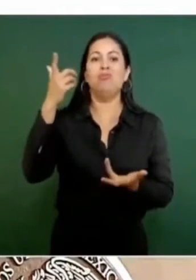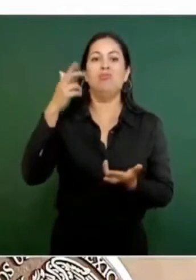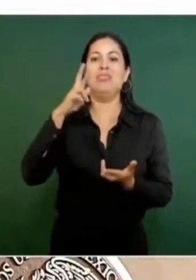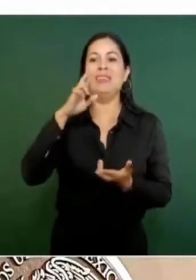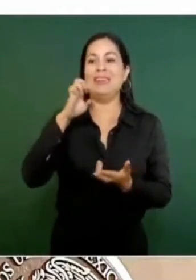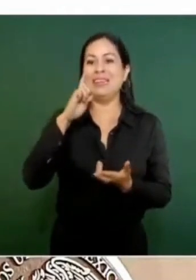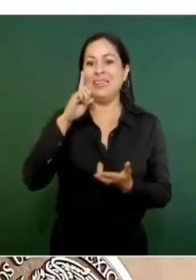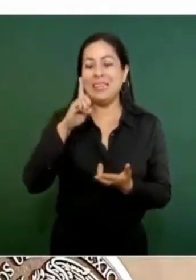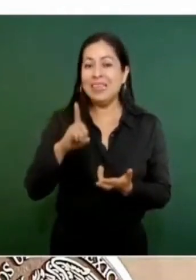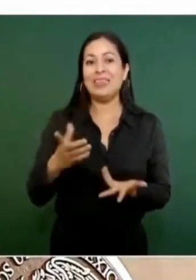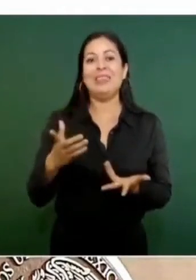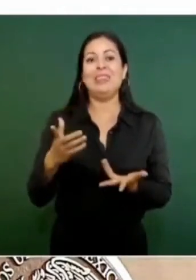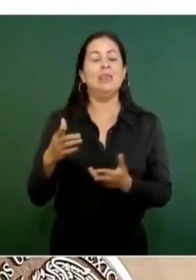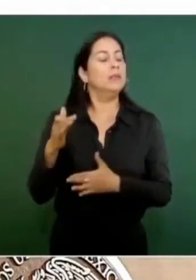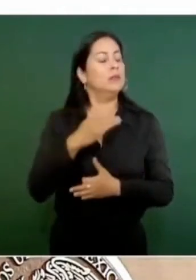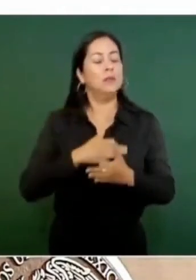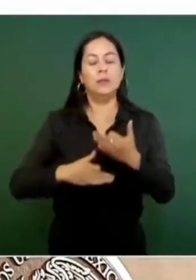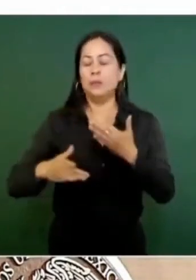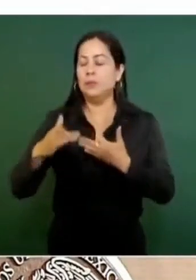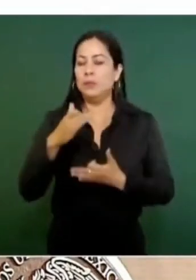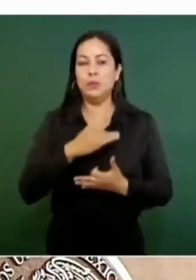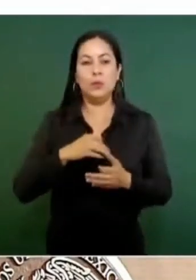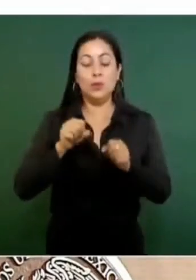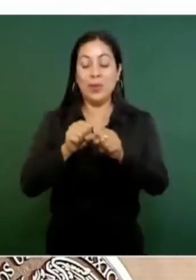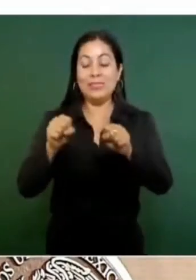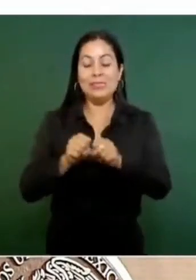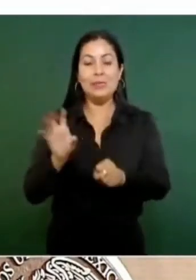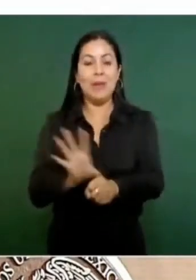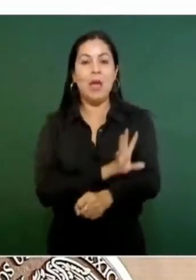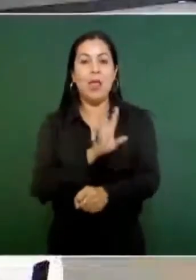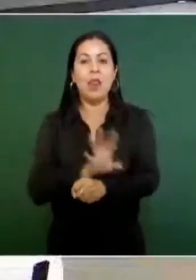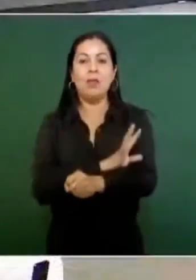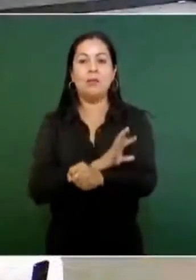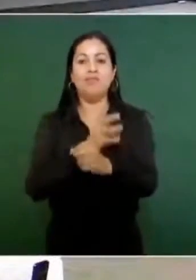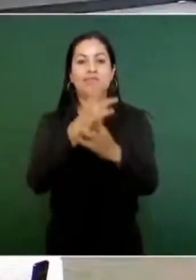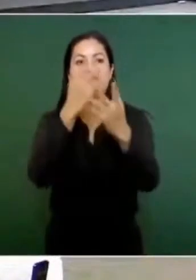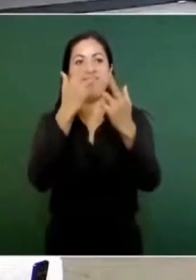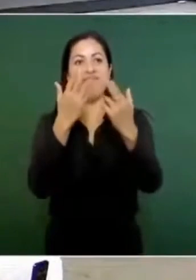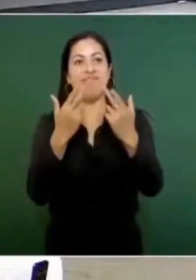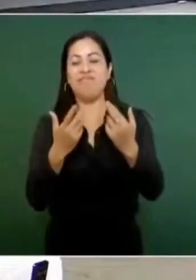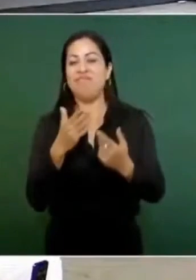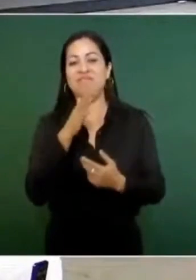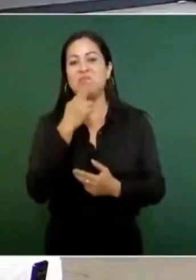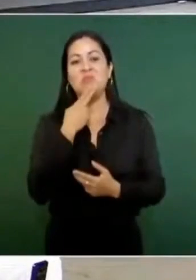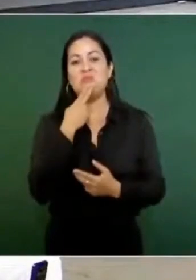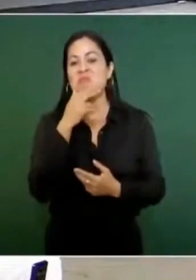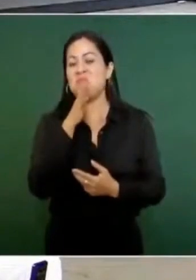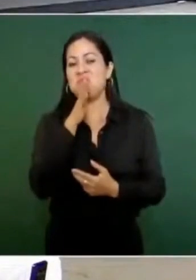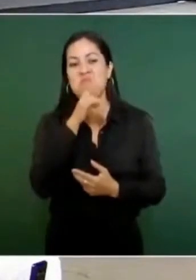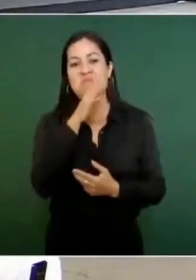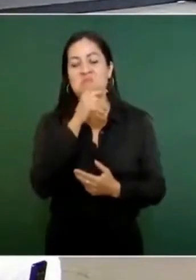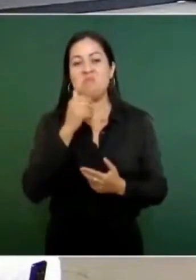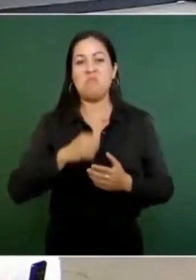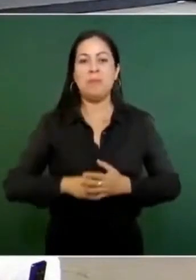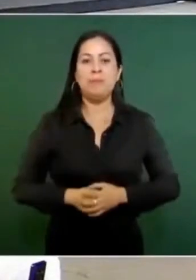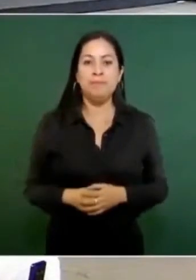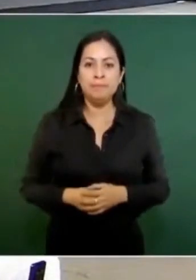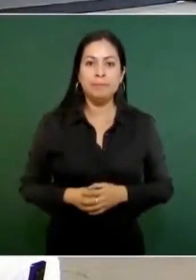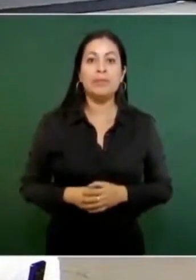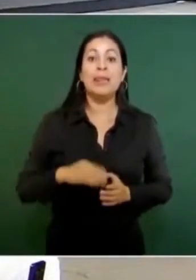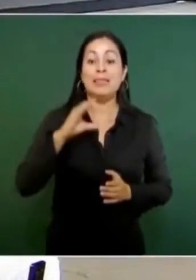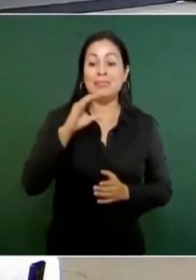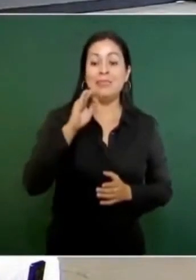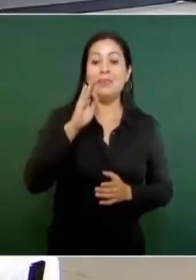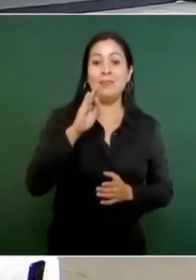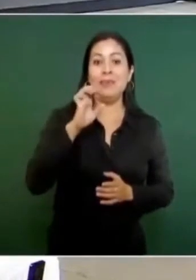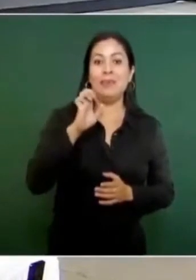y todo el sistema eléctrico quedó inhabilitado. La CFE